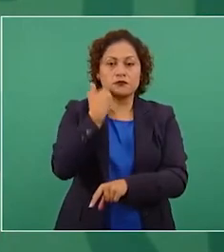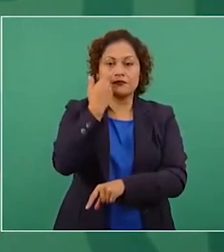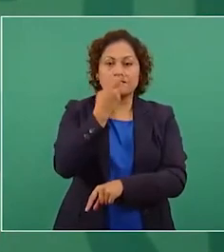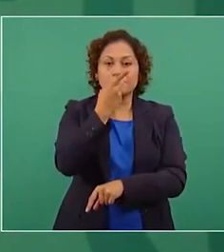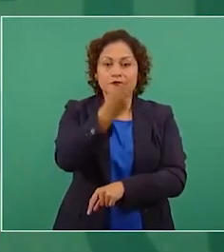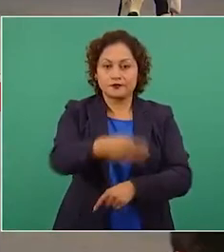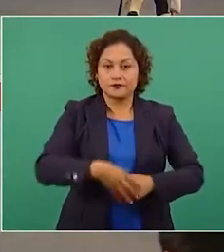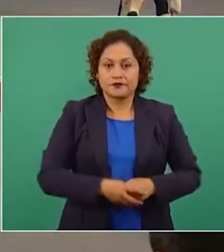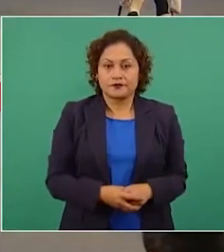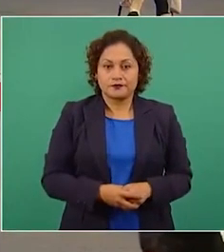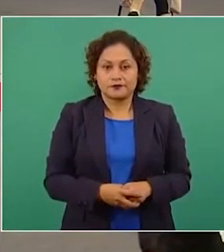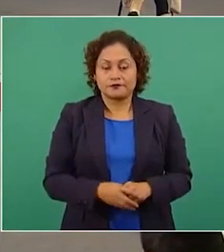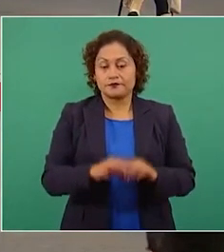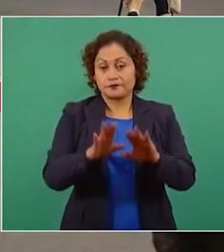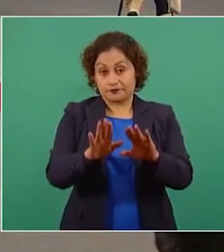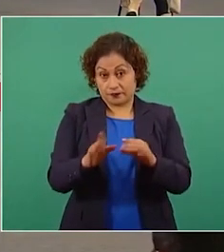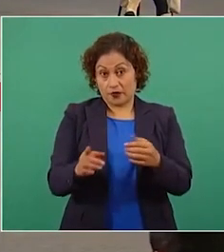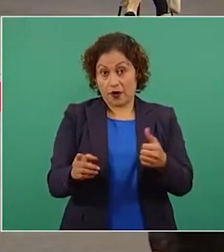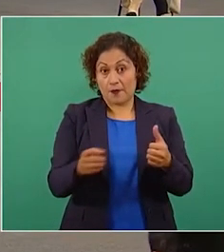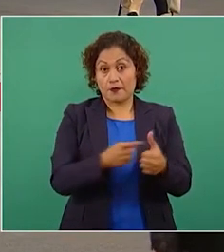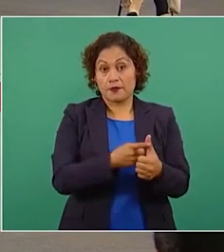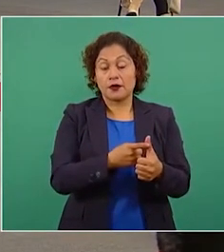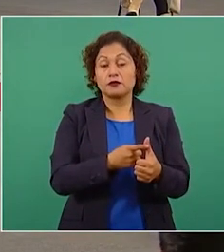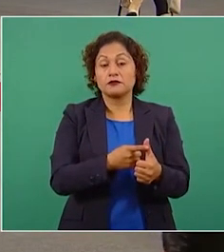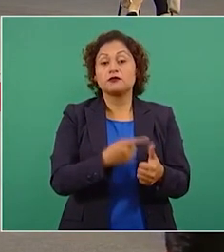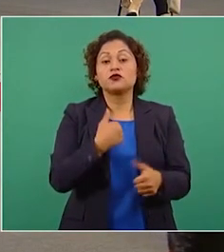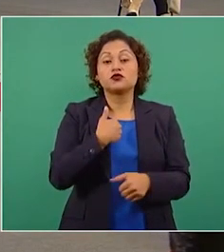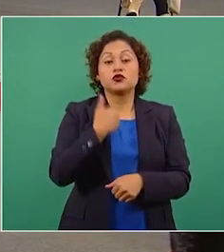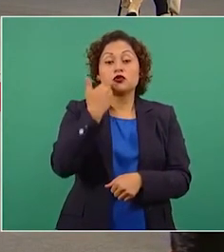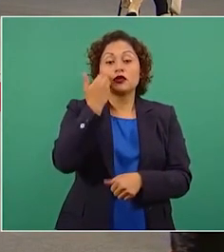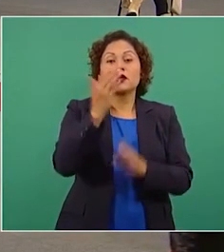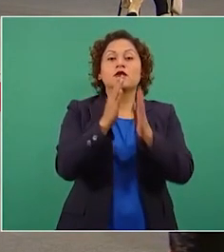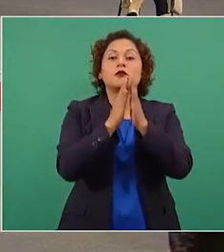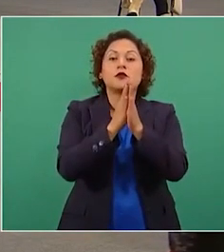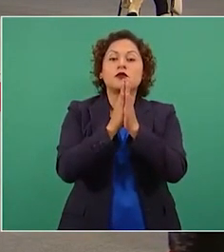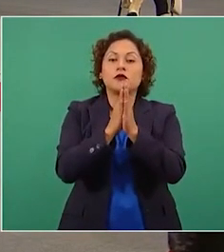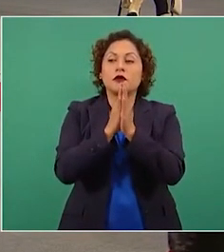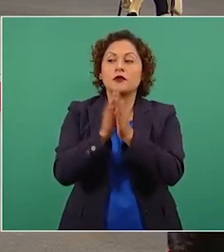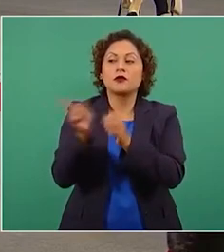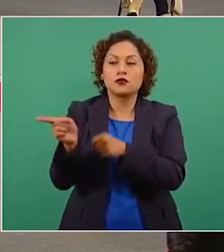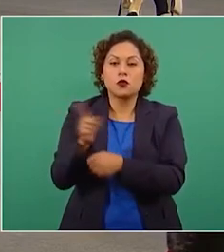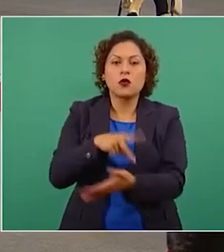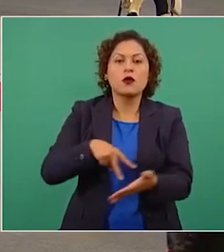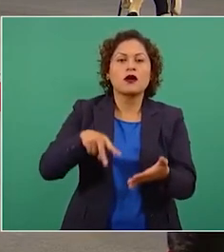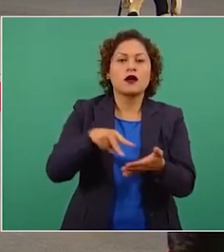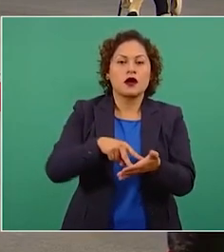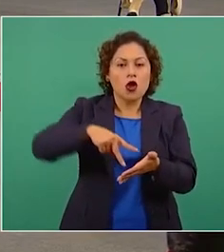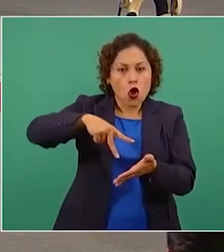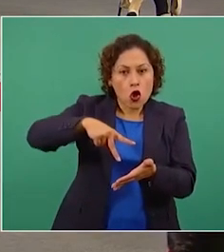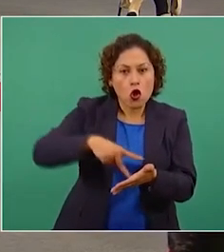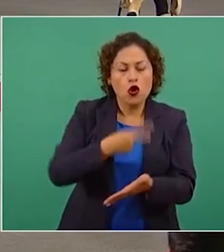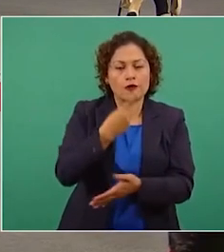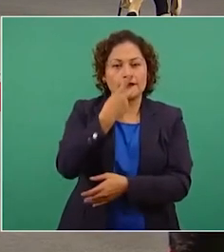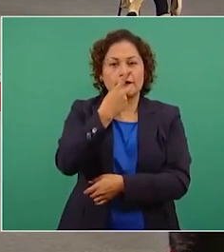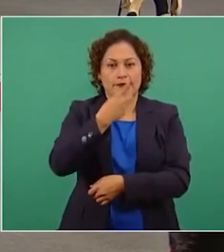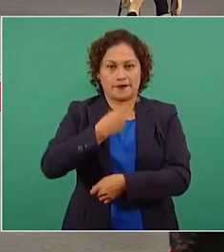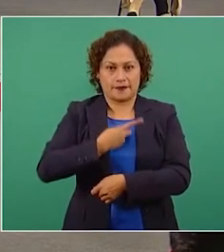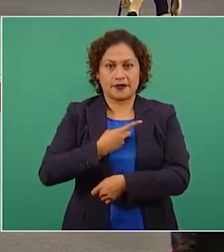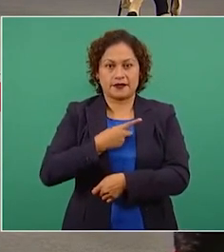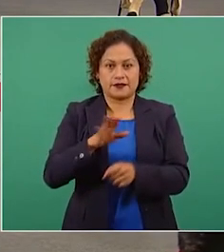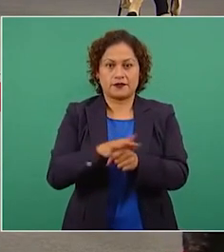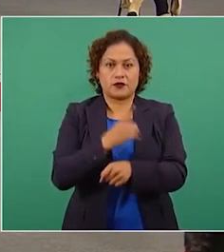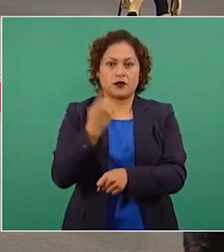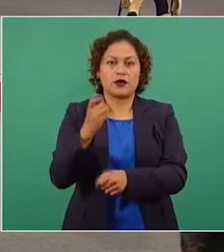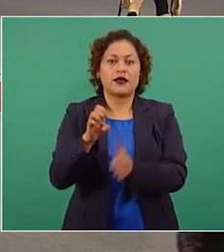Uno, me gustaría que repitieras, porque es interesante lo que dice la señora